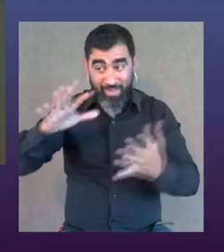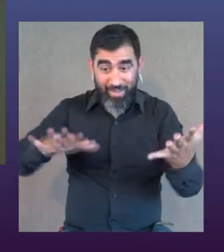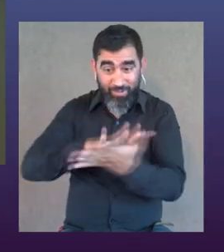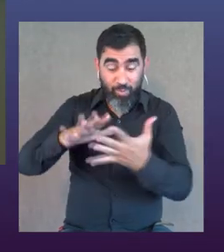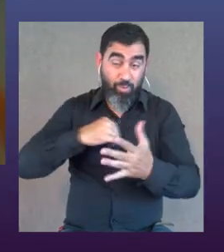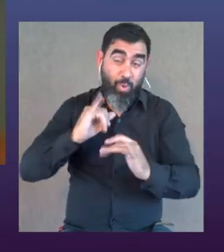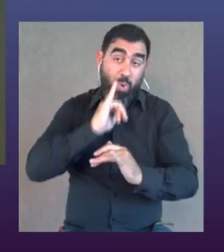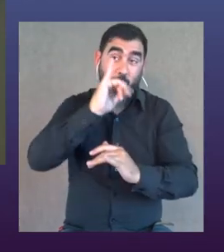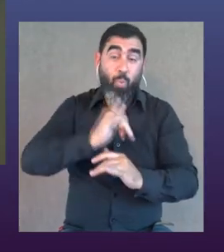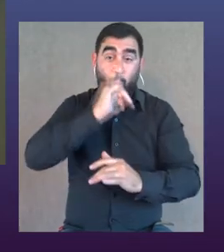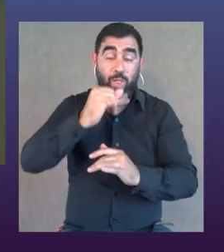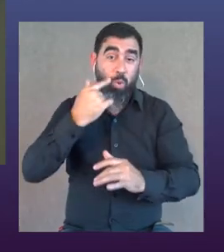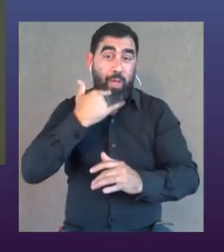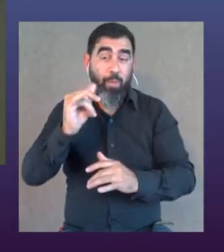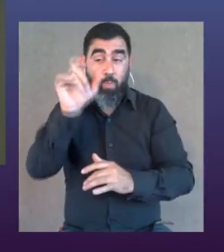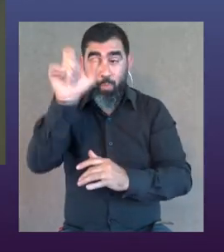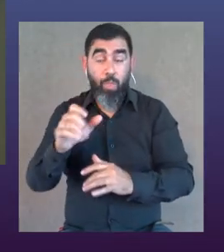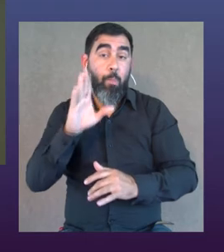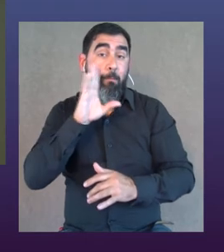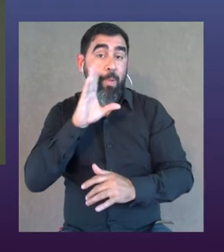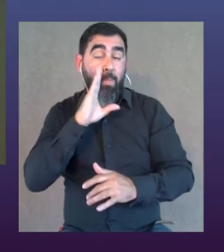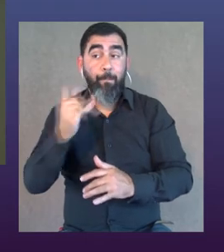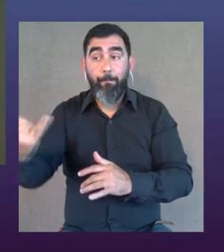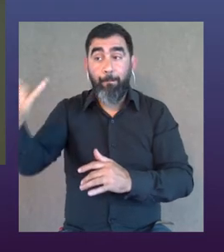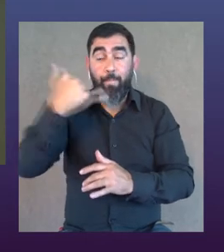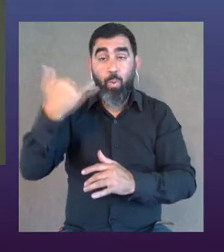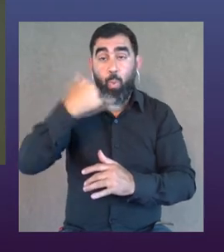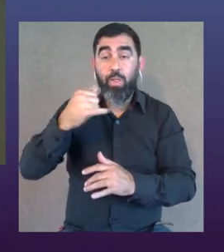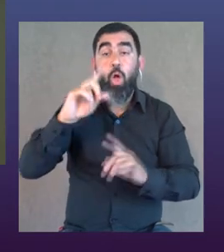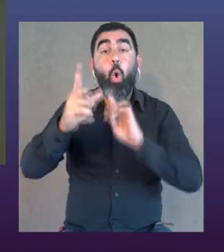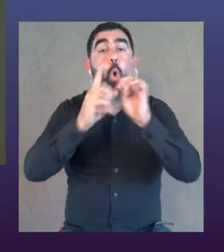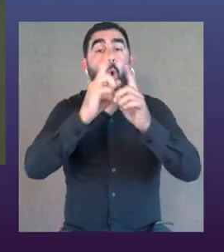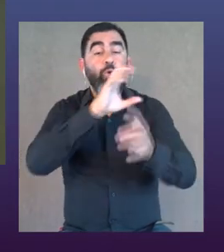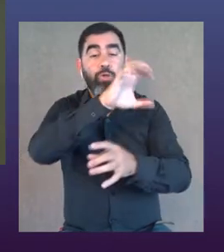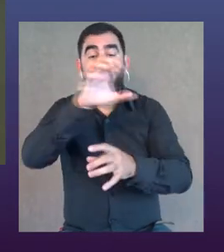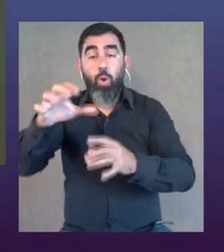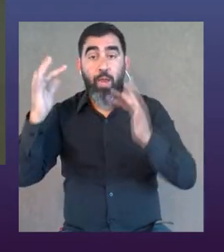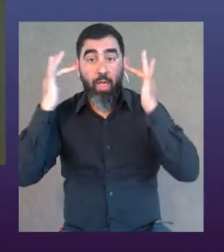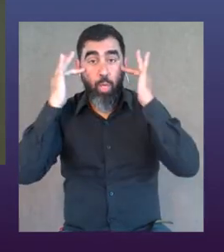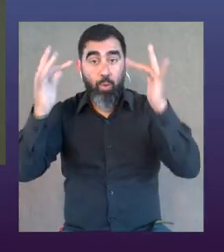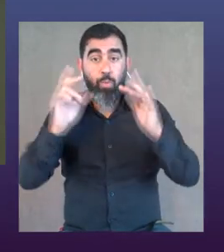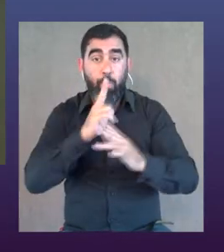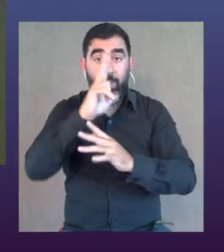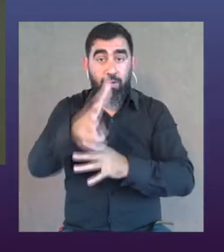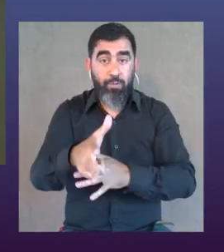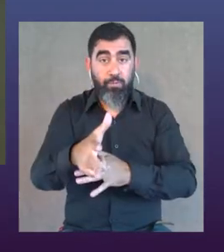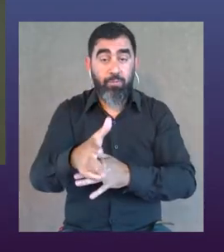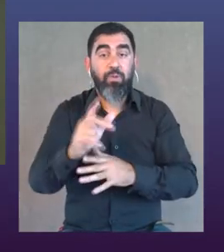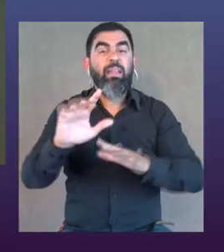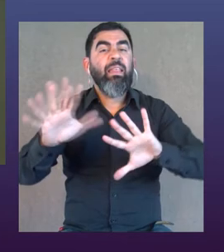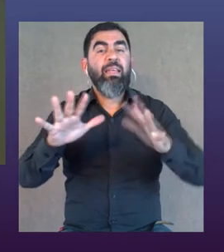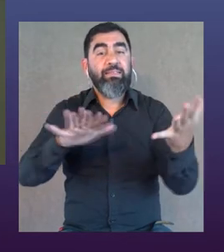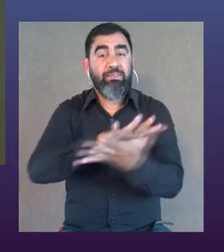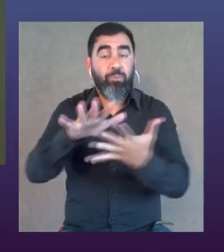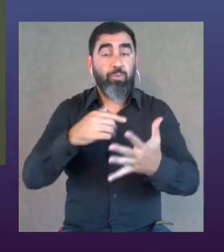hechos, la otra vez por contarles un ejemplo, estuve con una persona, una mamá, que me contó que había recorrido 11 centros educativos